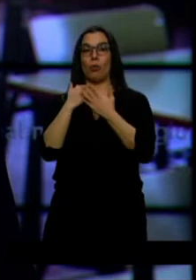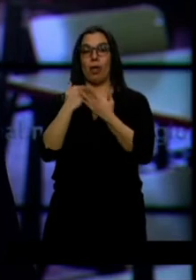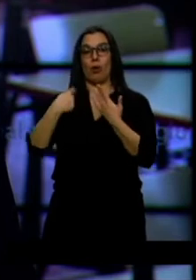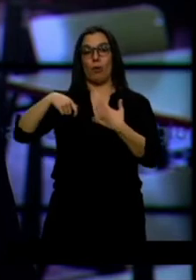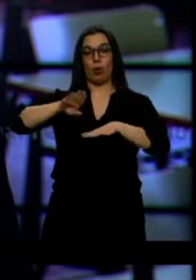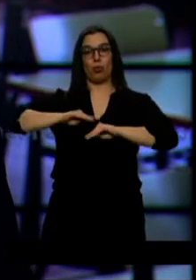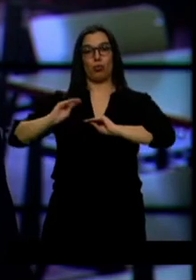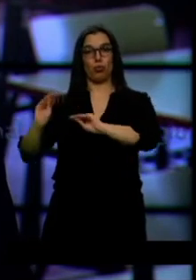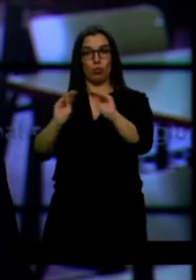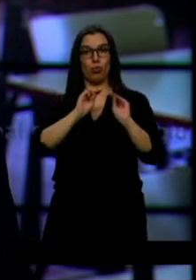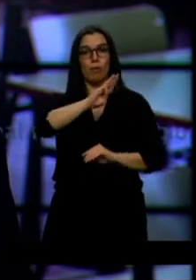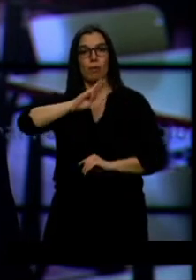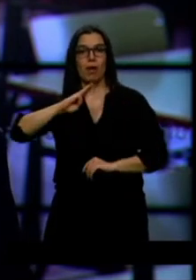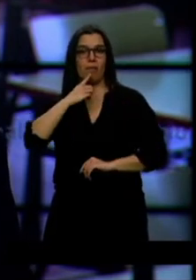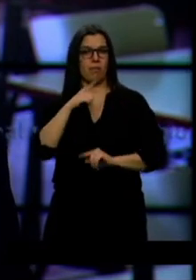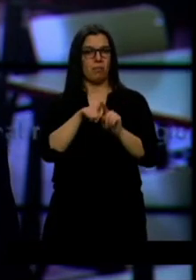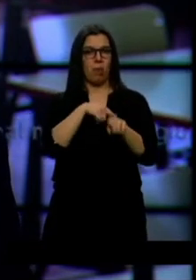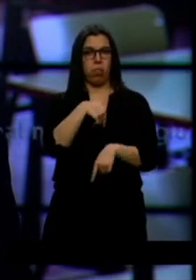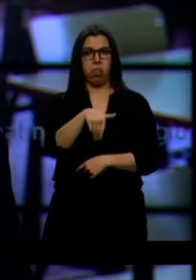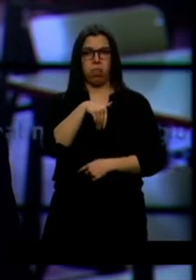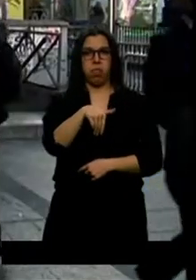debatido y que salen ganando los independentistas.